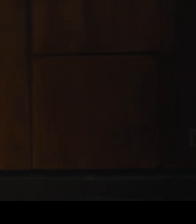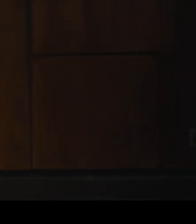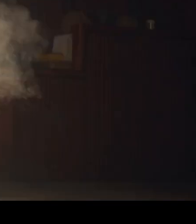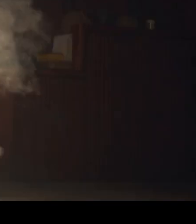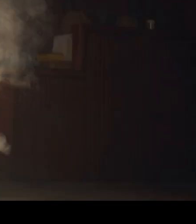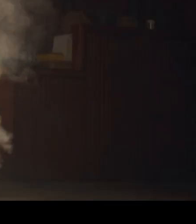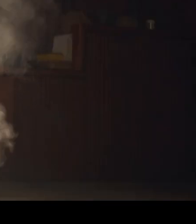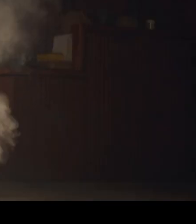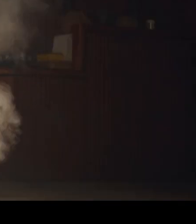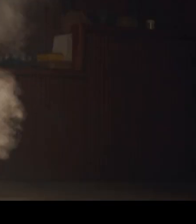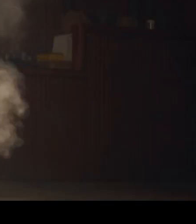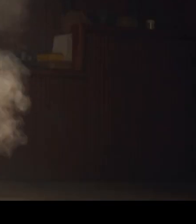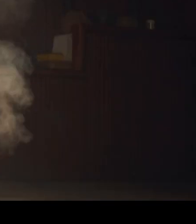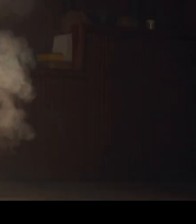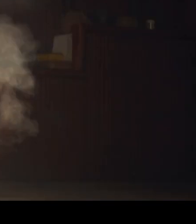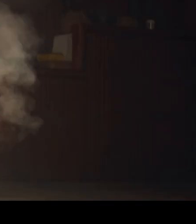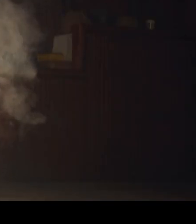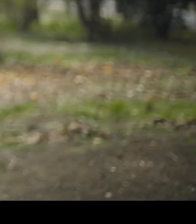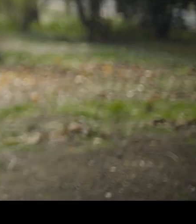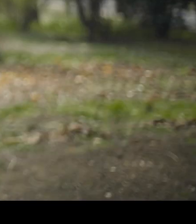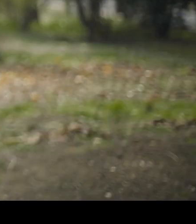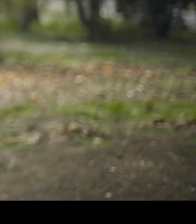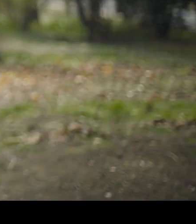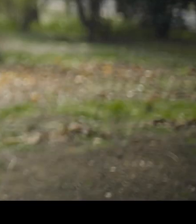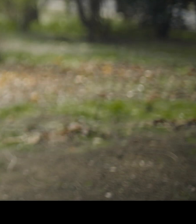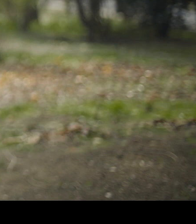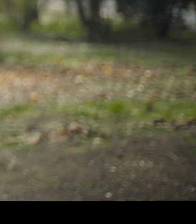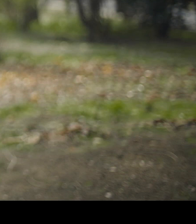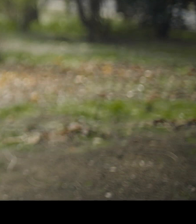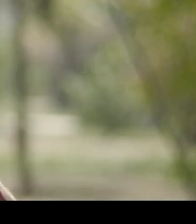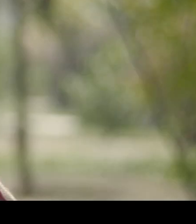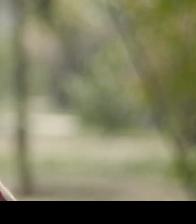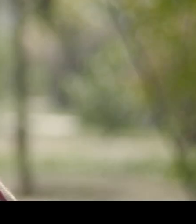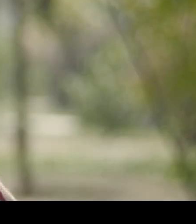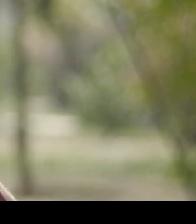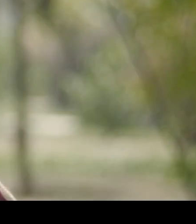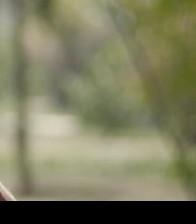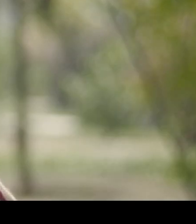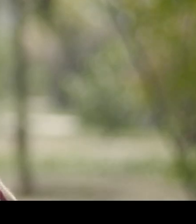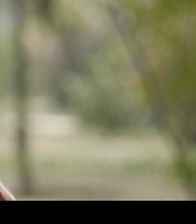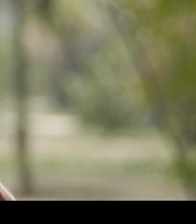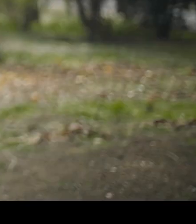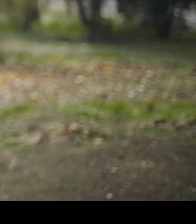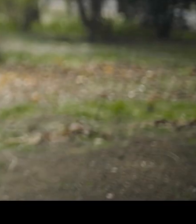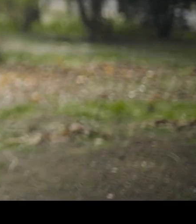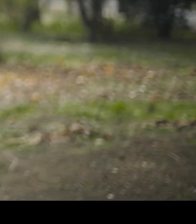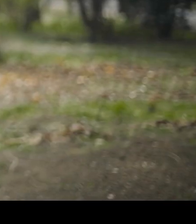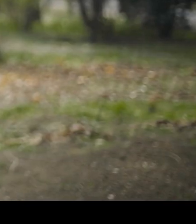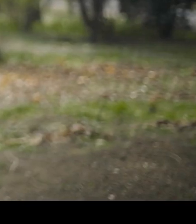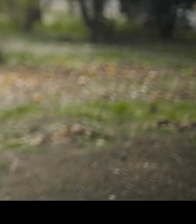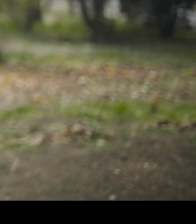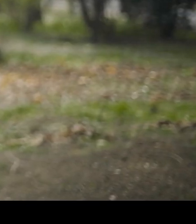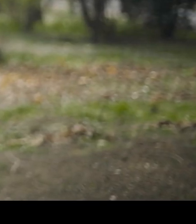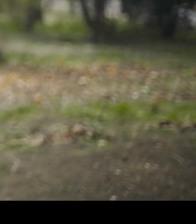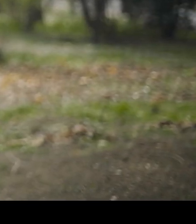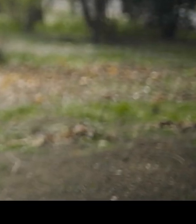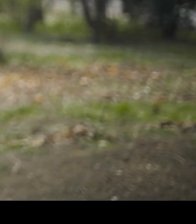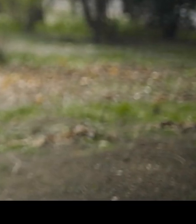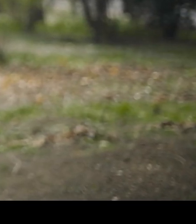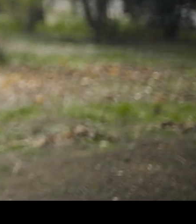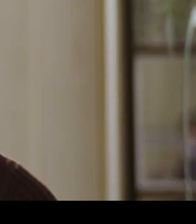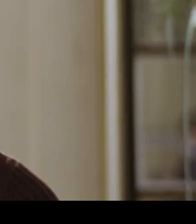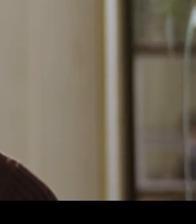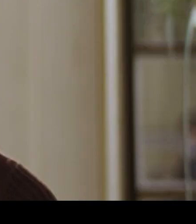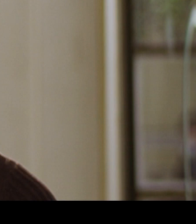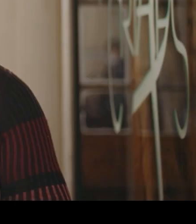Está presente en todos los pueblos. Somos la reserva cultural de este país y podemos dejar de serlo si no tenemos la información del